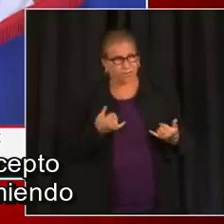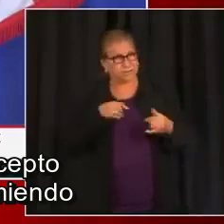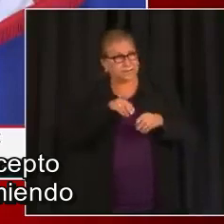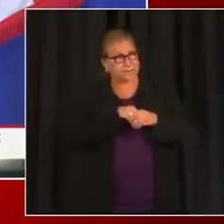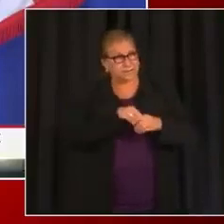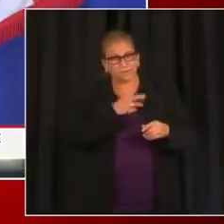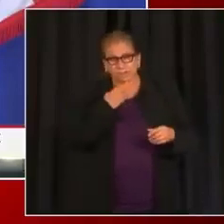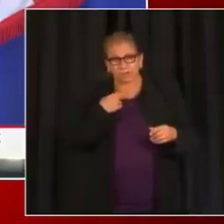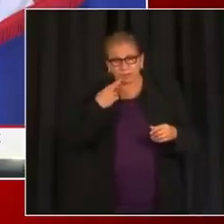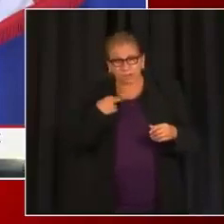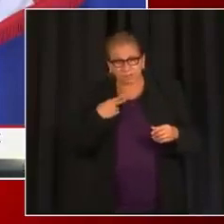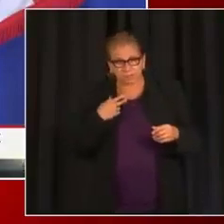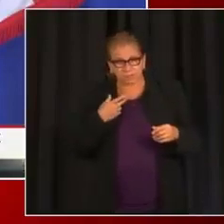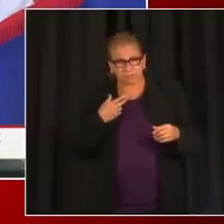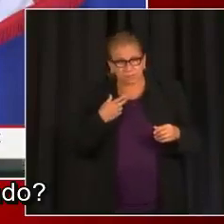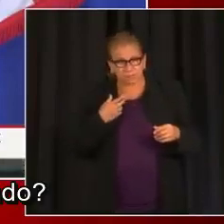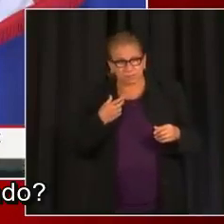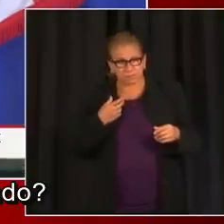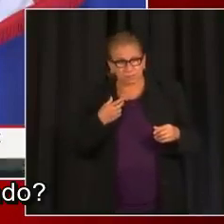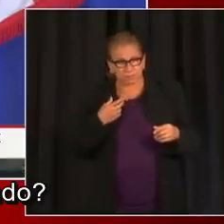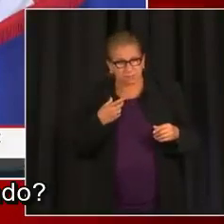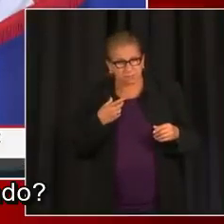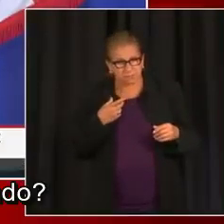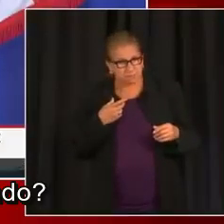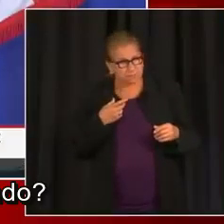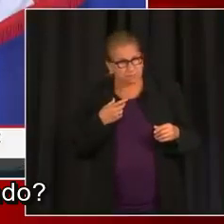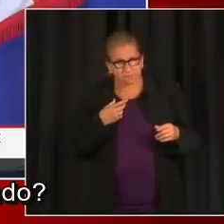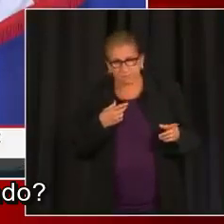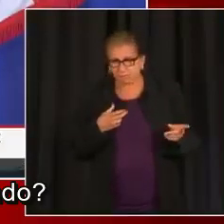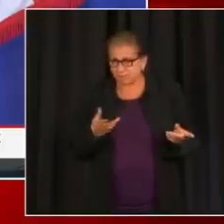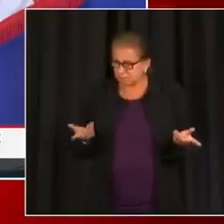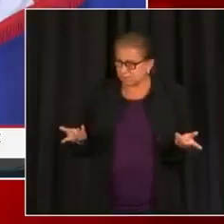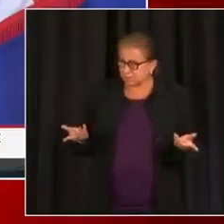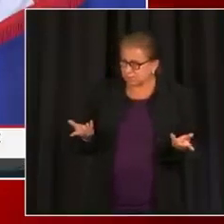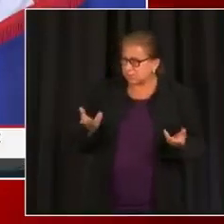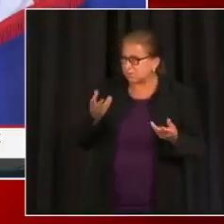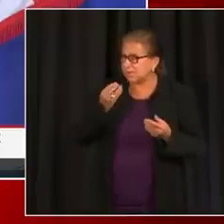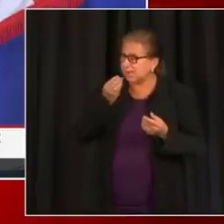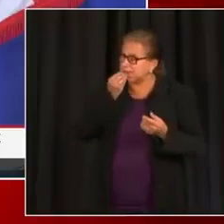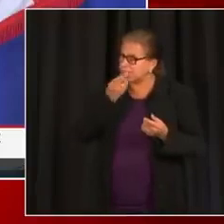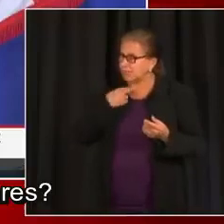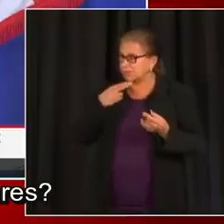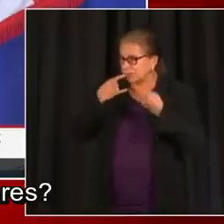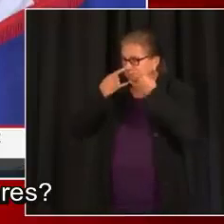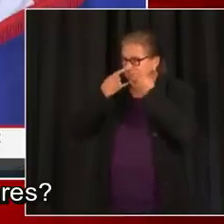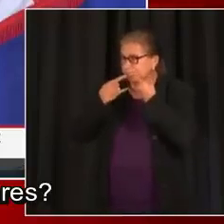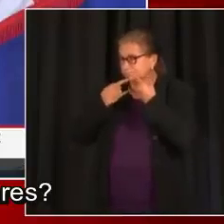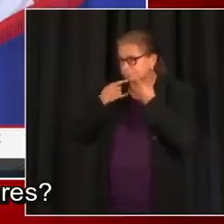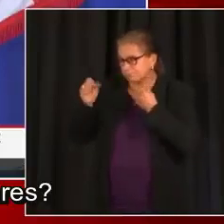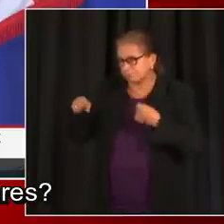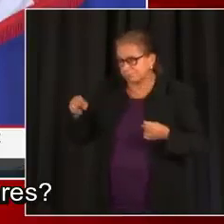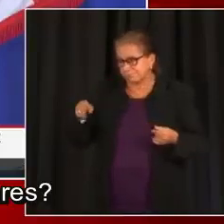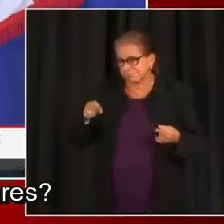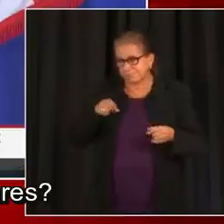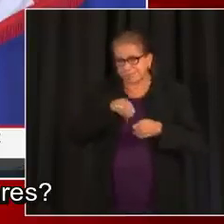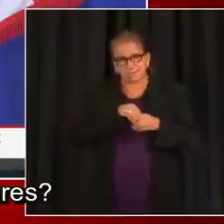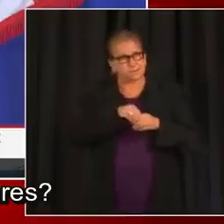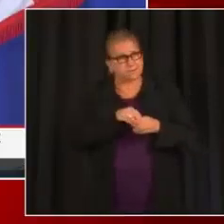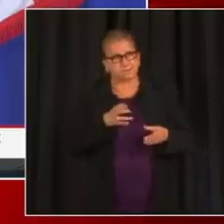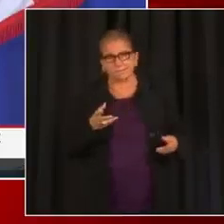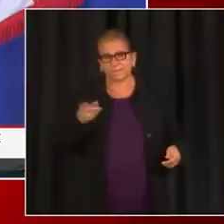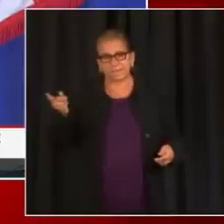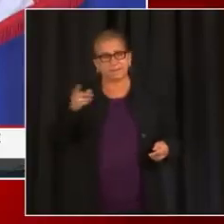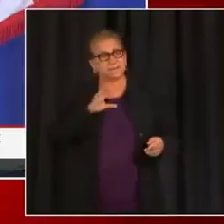comiendo o bebiendo. Ok, claro, menos cuando estén comiendo. Por supuesto. Y sobre gimnasios y otros lugares,